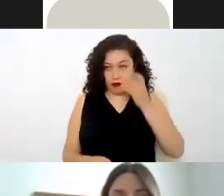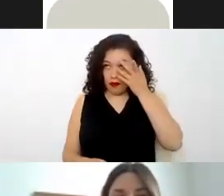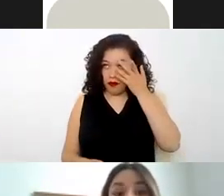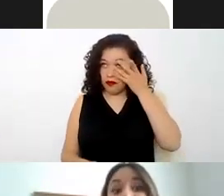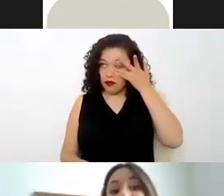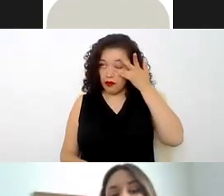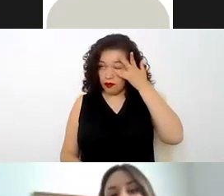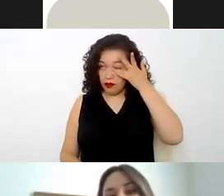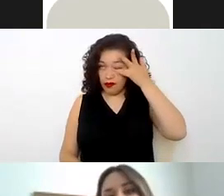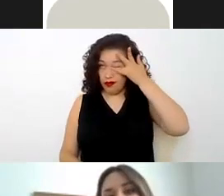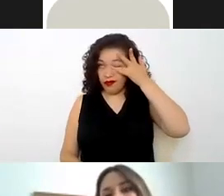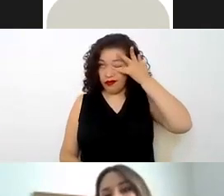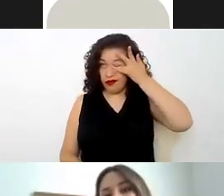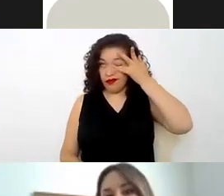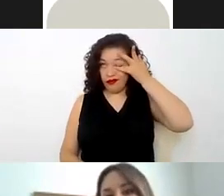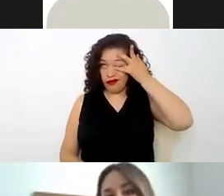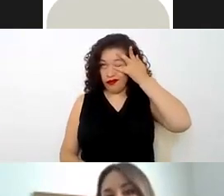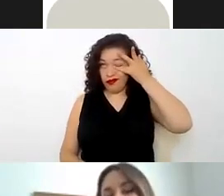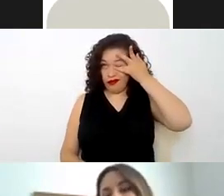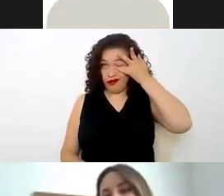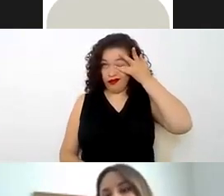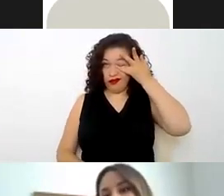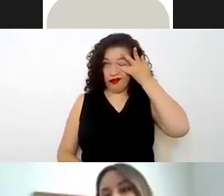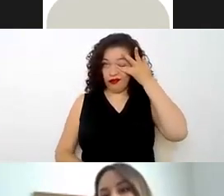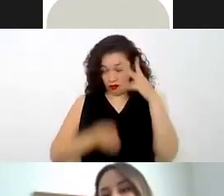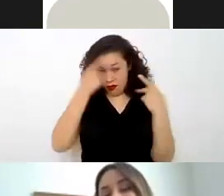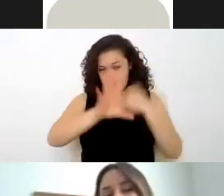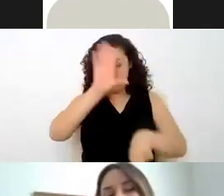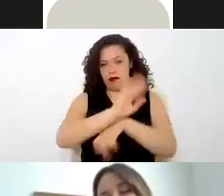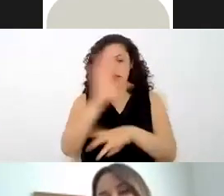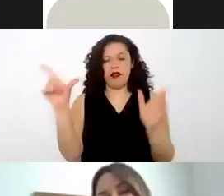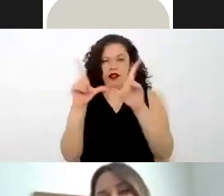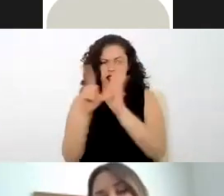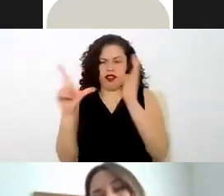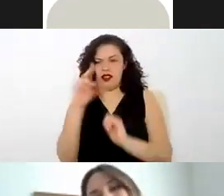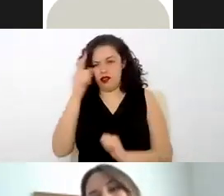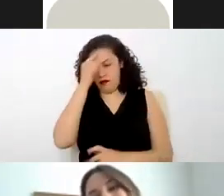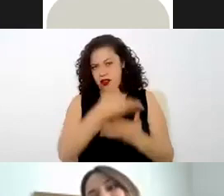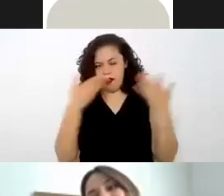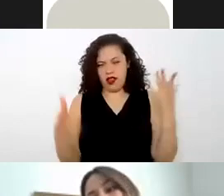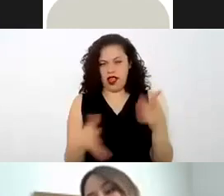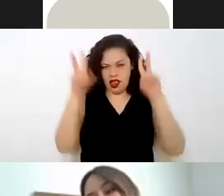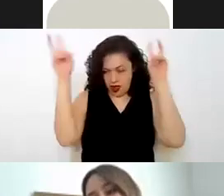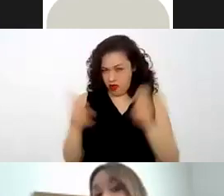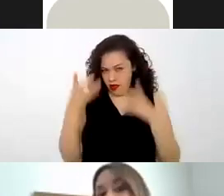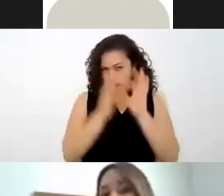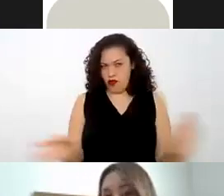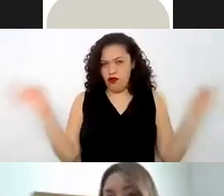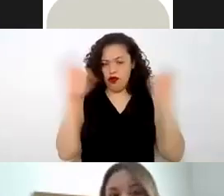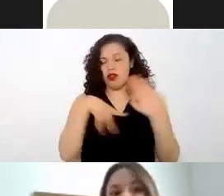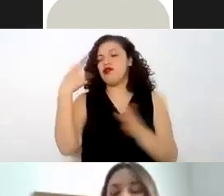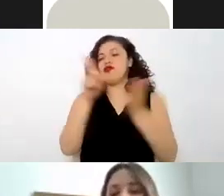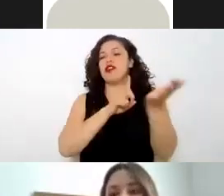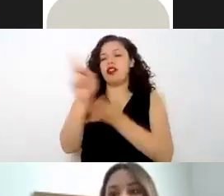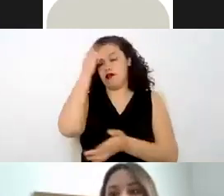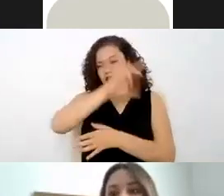conceder a los trabajadores permisos y licencias para una materia que está ahorita muy en boga puedan ejercer su derecho al voto